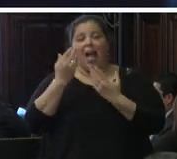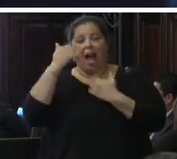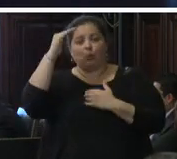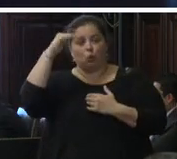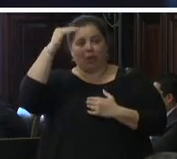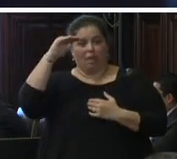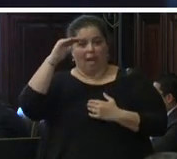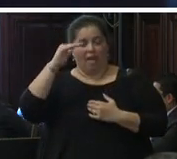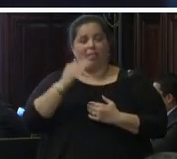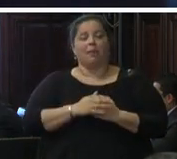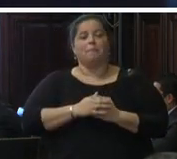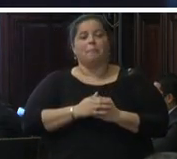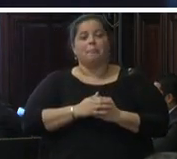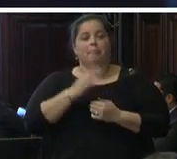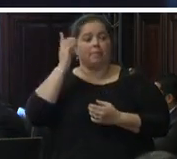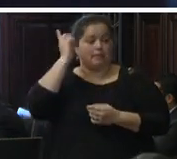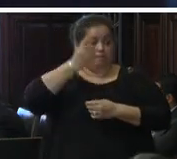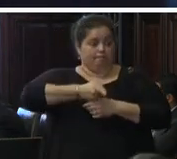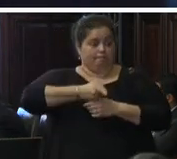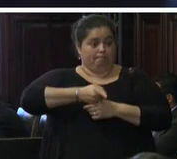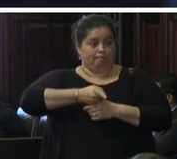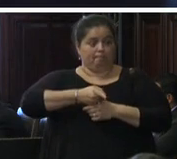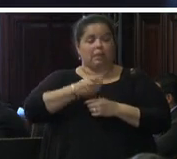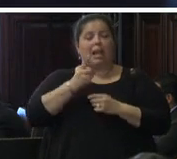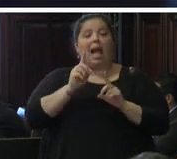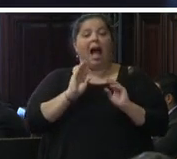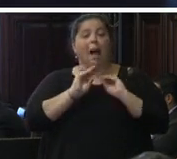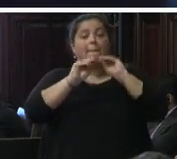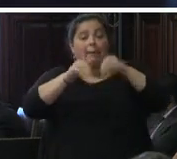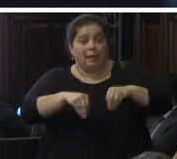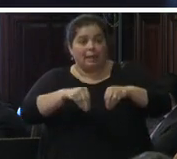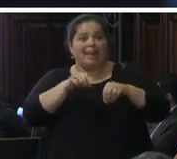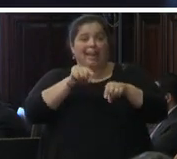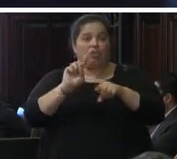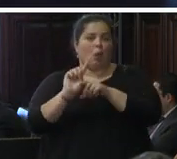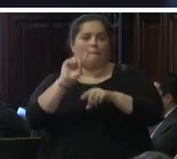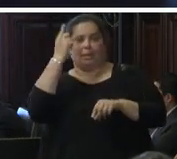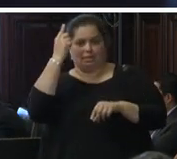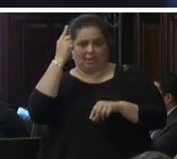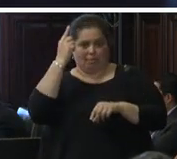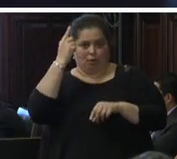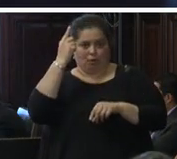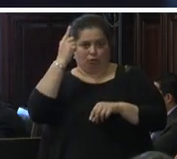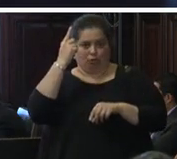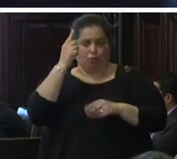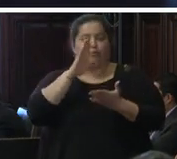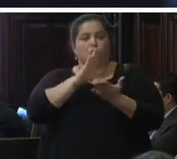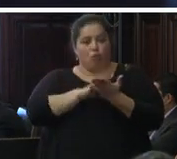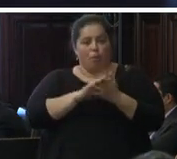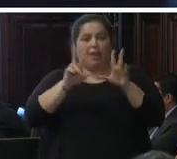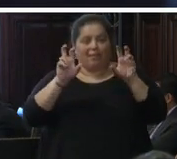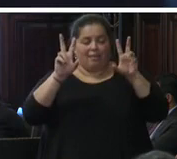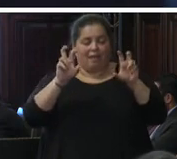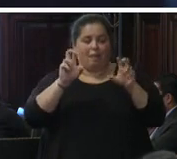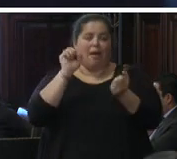aplique los principios que rigen en materia de detención provisional